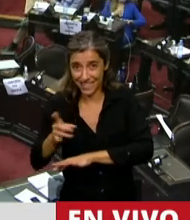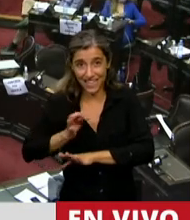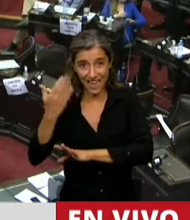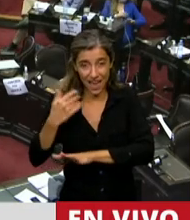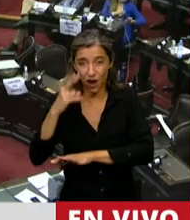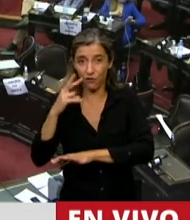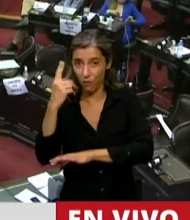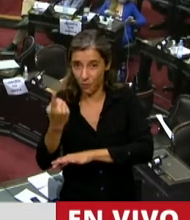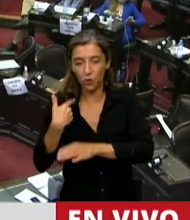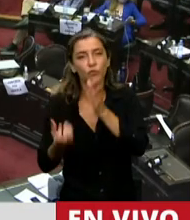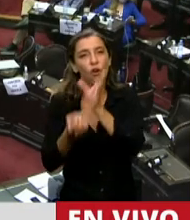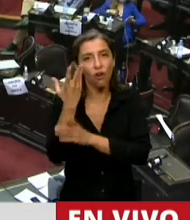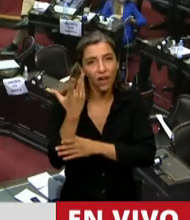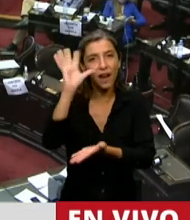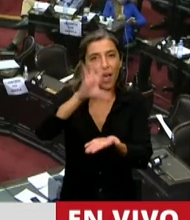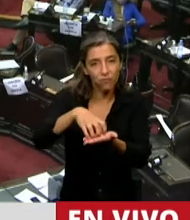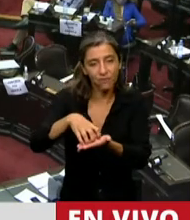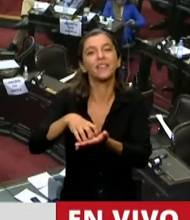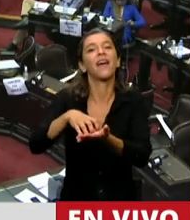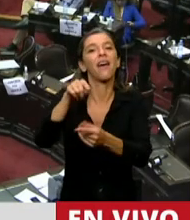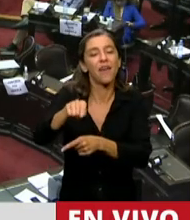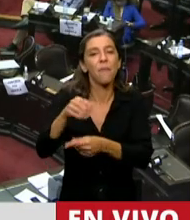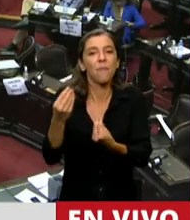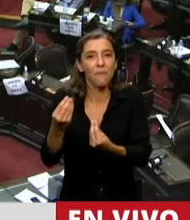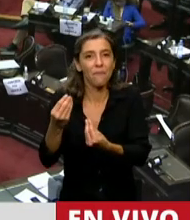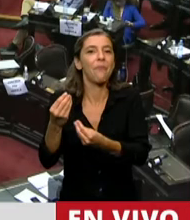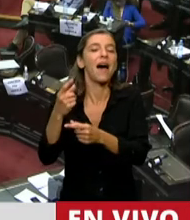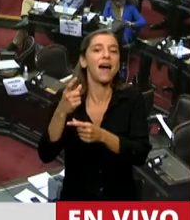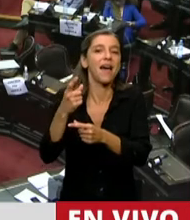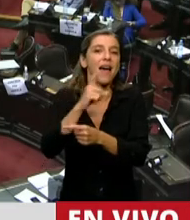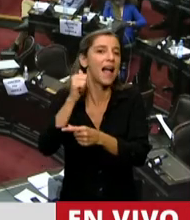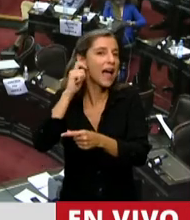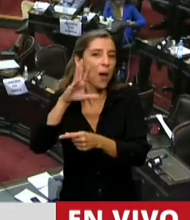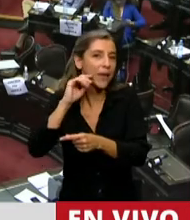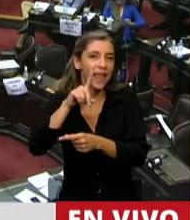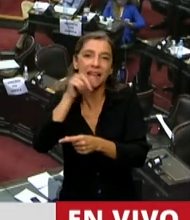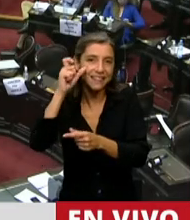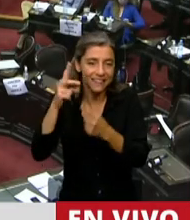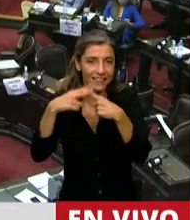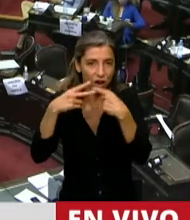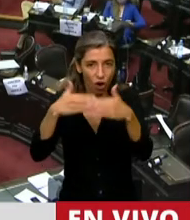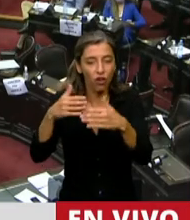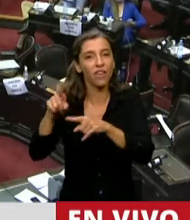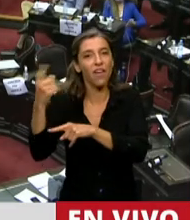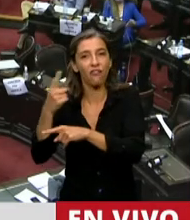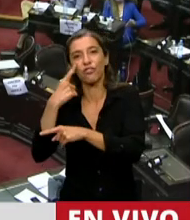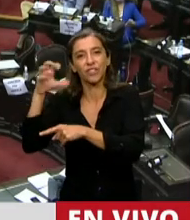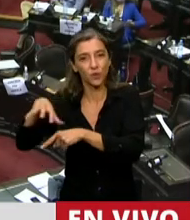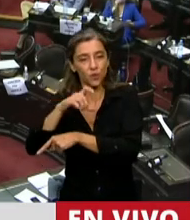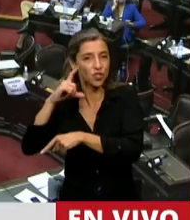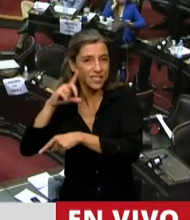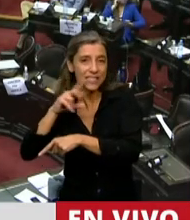organismos, Gabinete Tecnológico, Consejo Federal de Ciencia y Tecnología, SICIT, pero además establece la